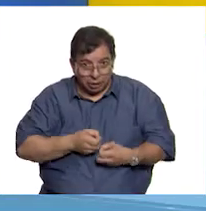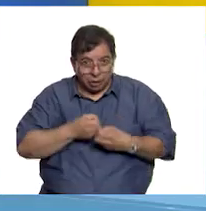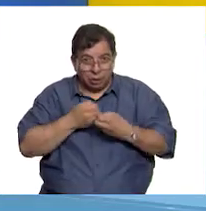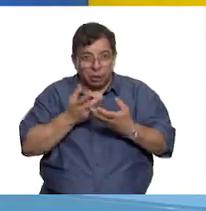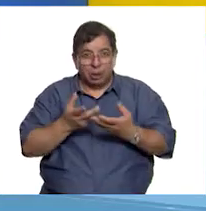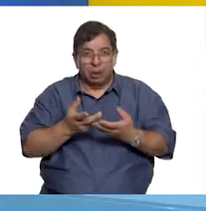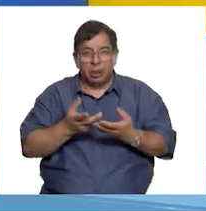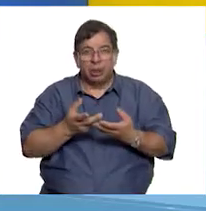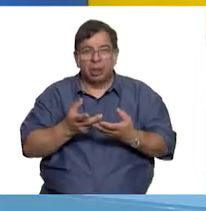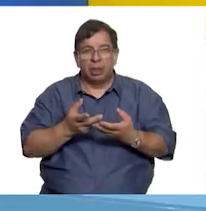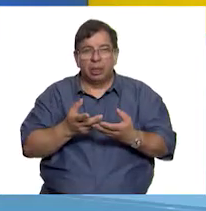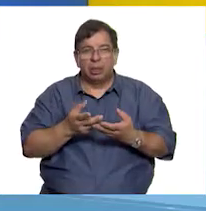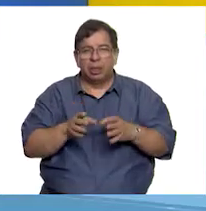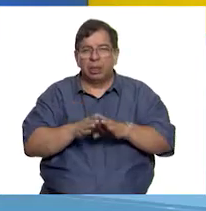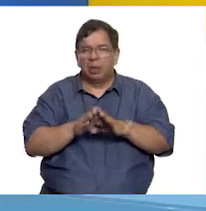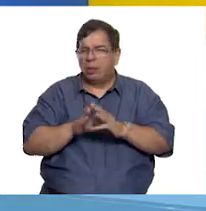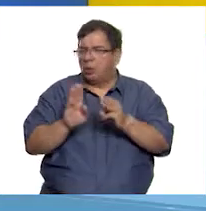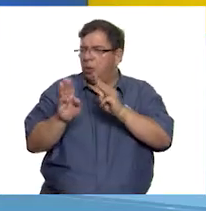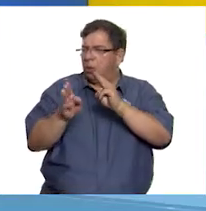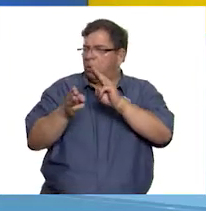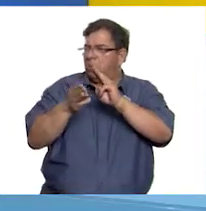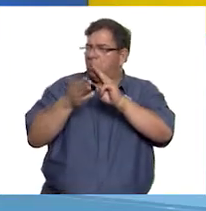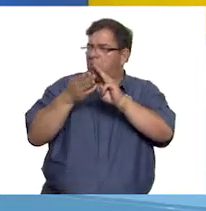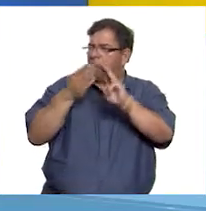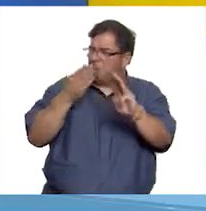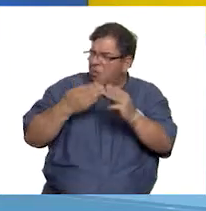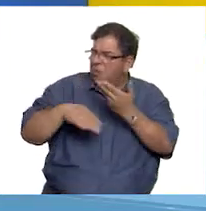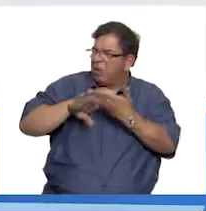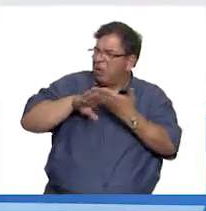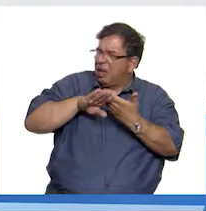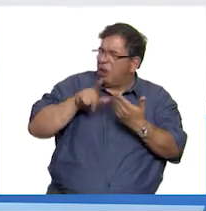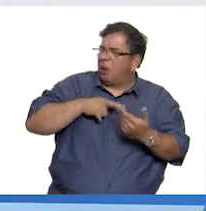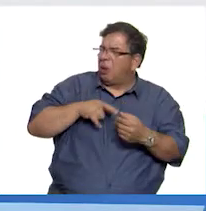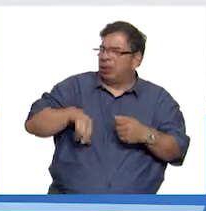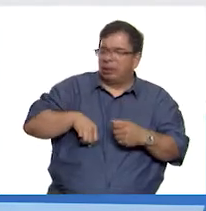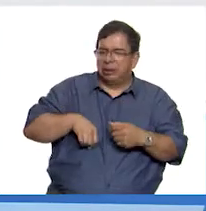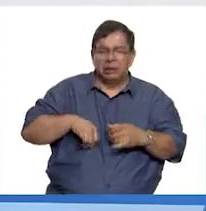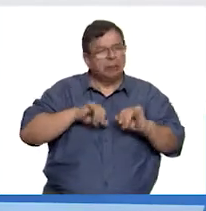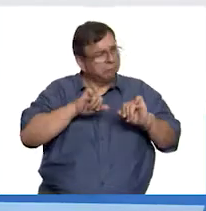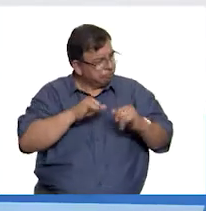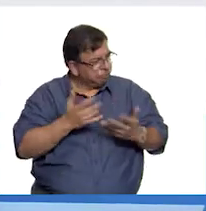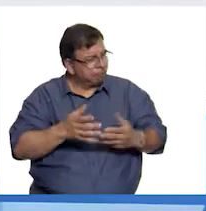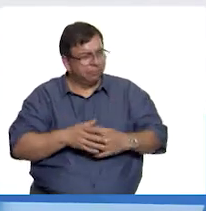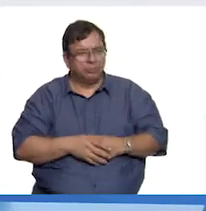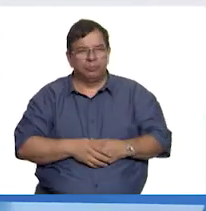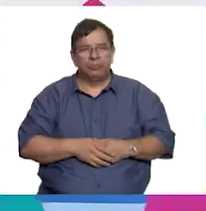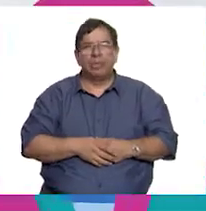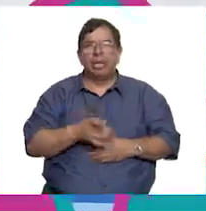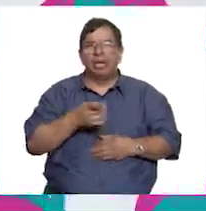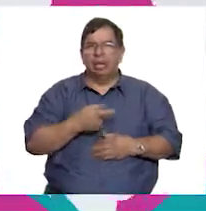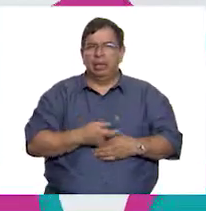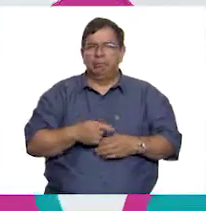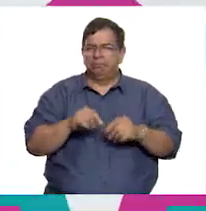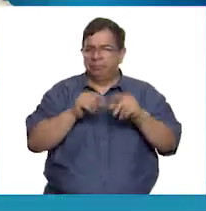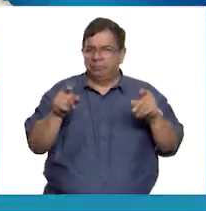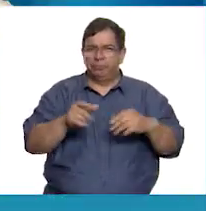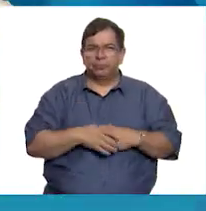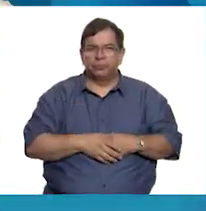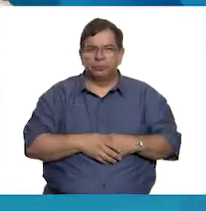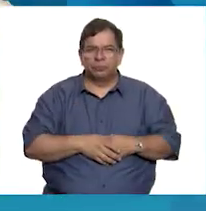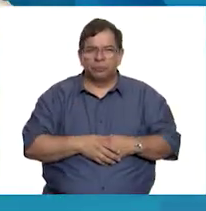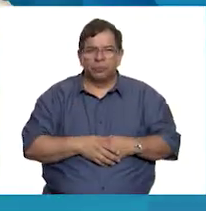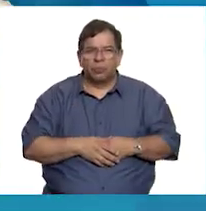en Perseguirme Mundo? ¿Qué interesas? Encantada, Sor Juana. Dice así. En